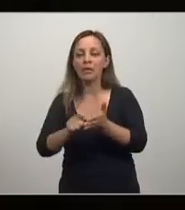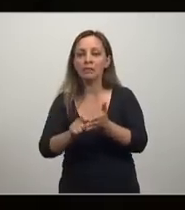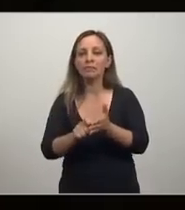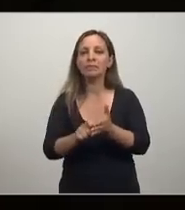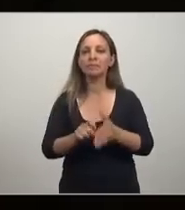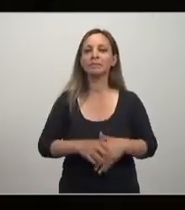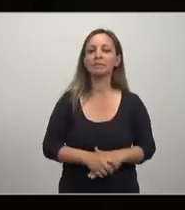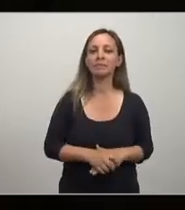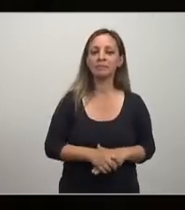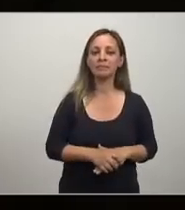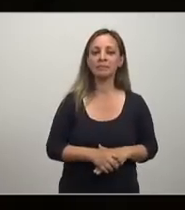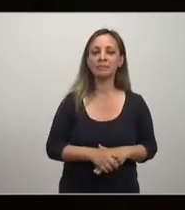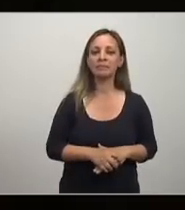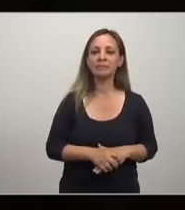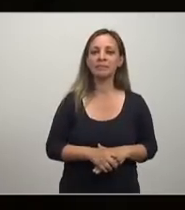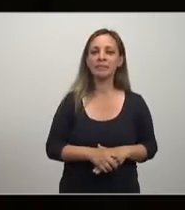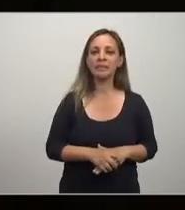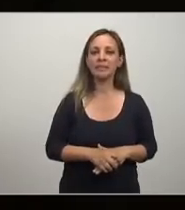llaman ciencia